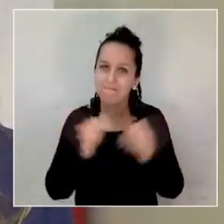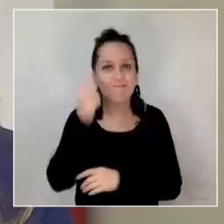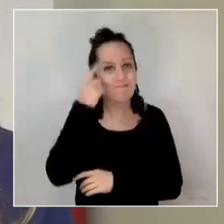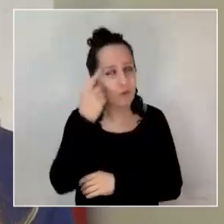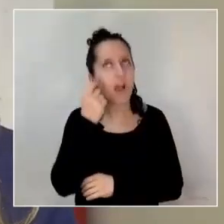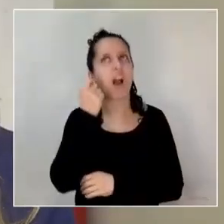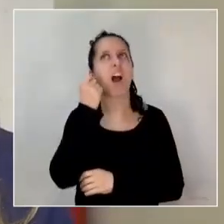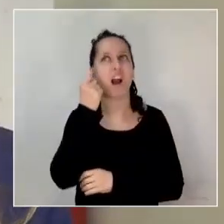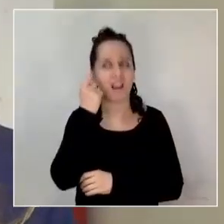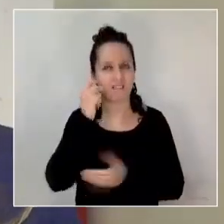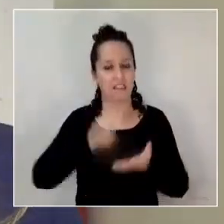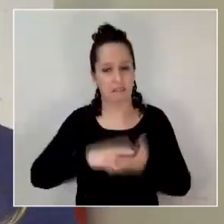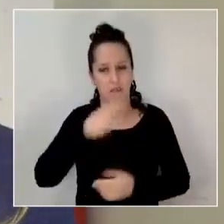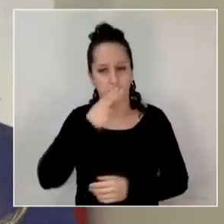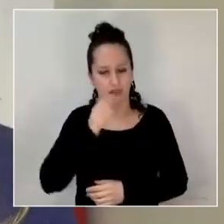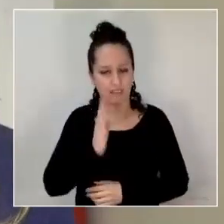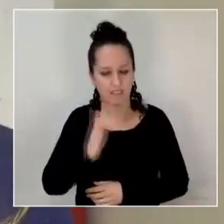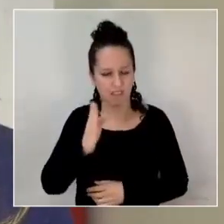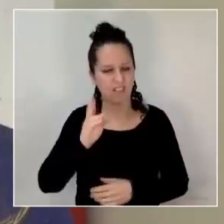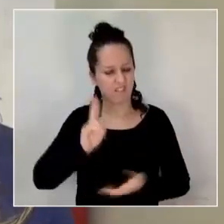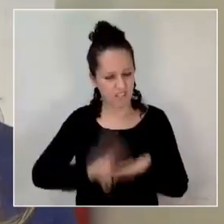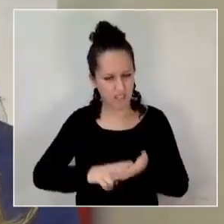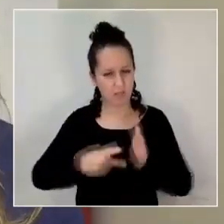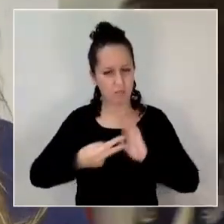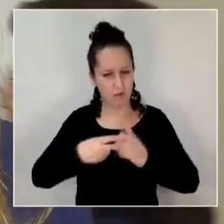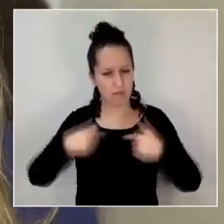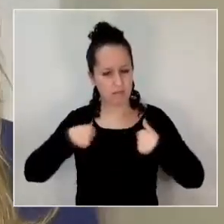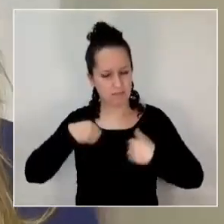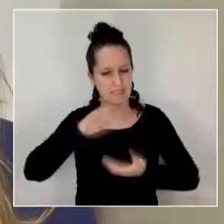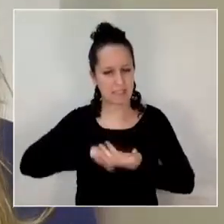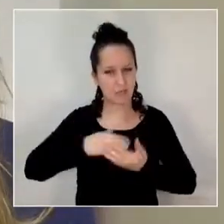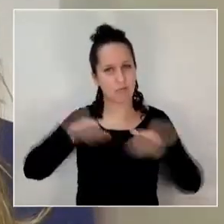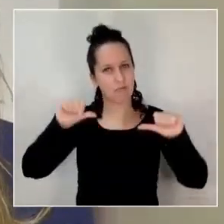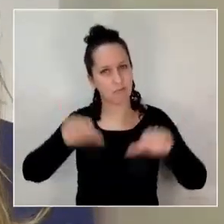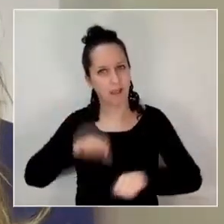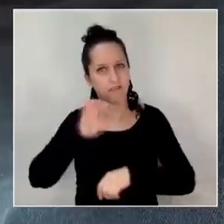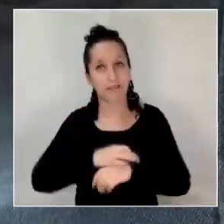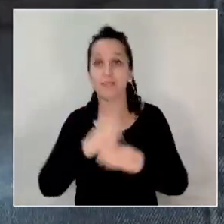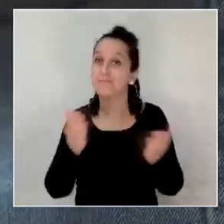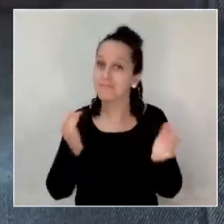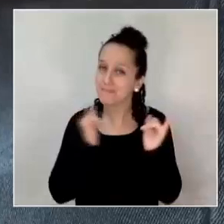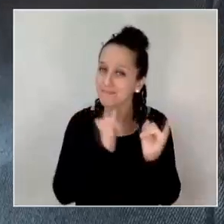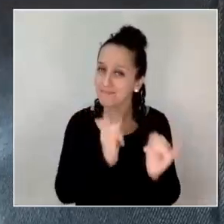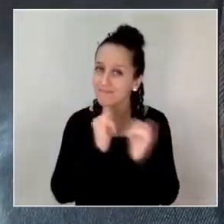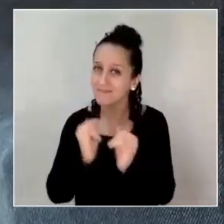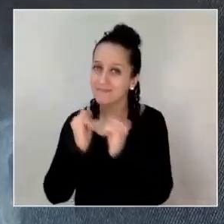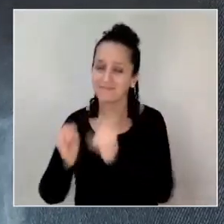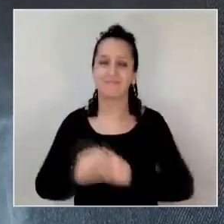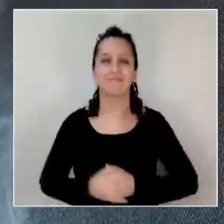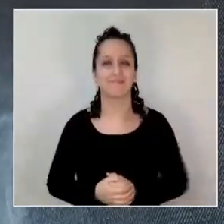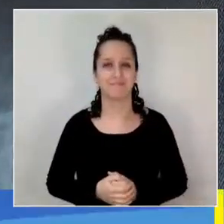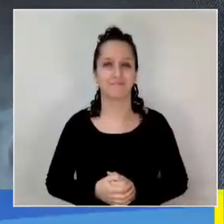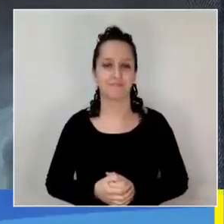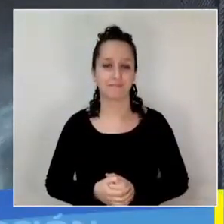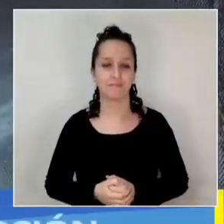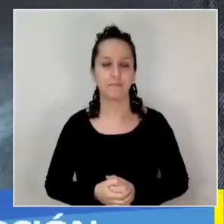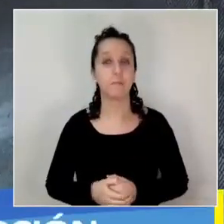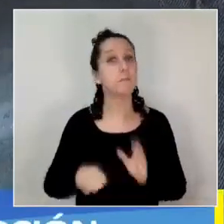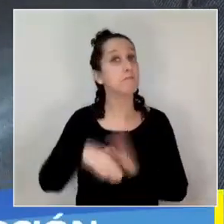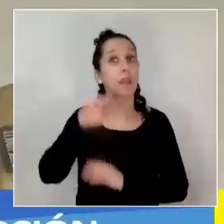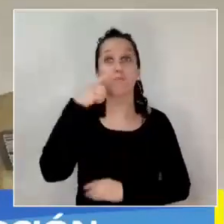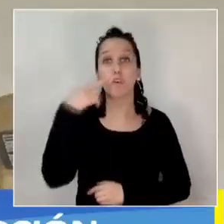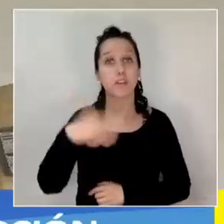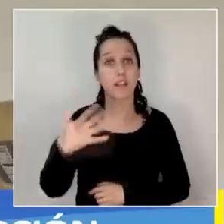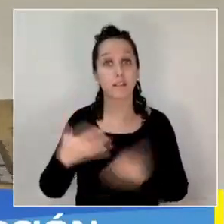conciencia de lo dañino que es para la persona el consumir el tabaco. Uno de los datos más relevantes a